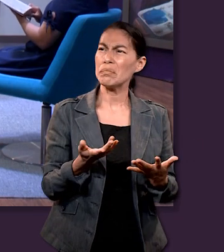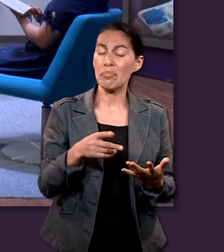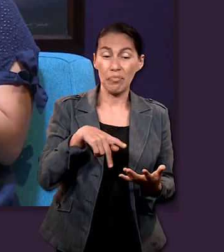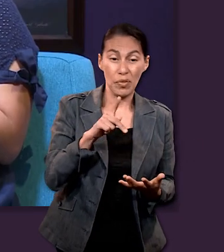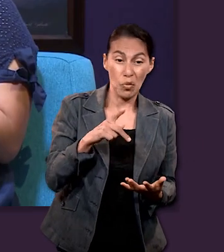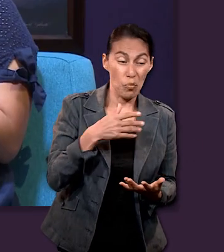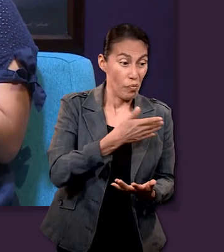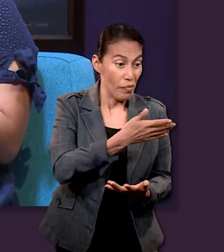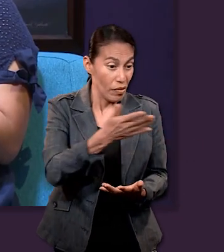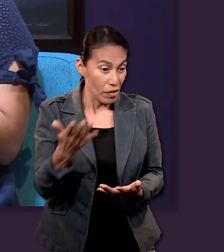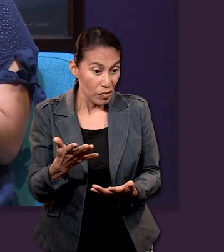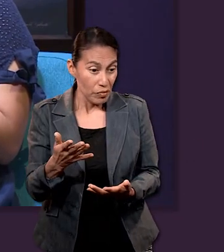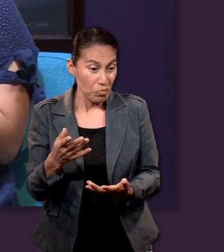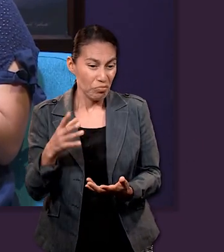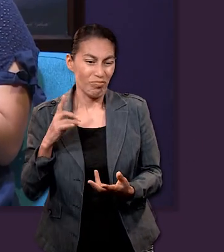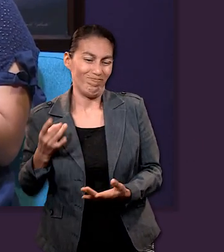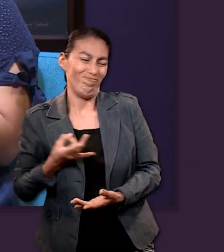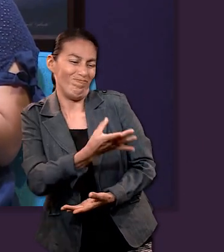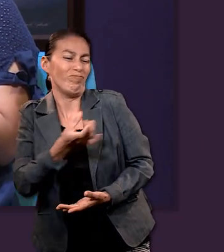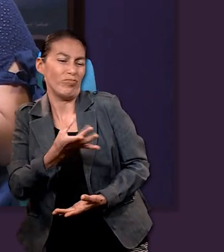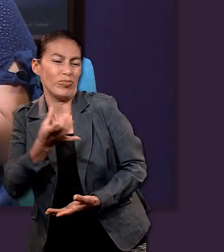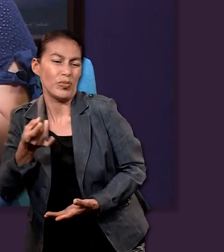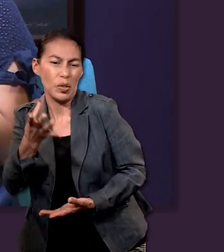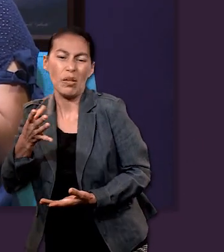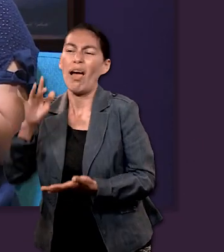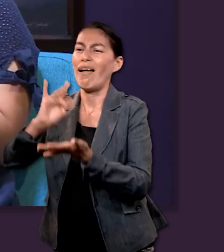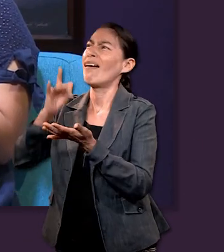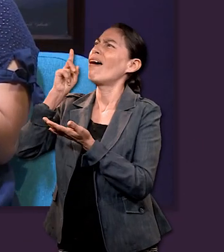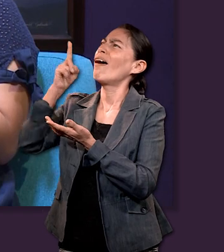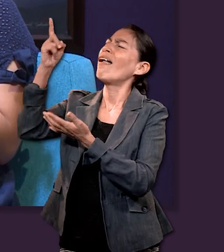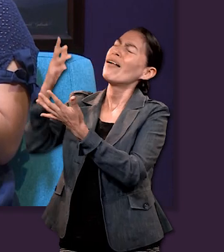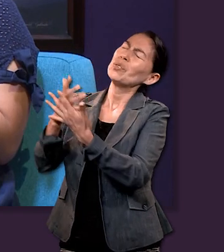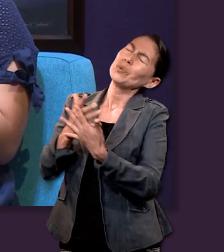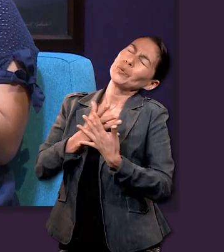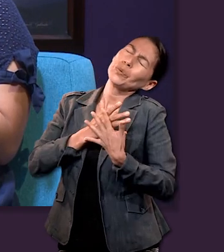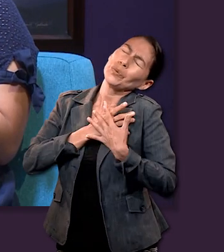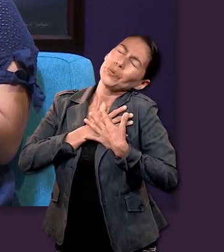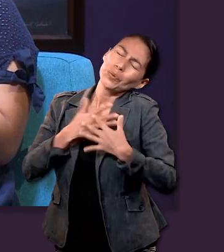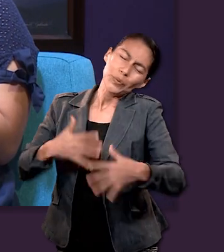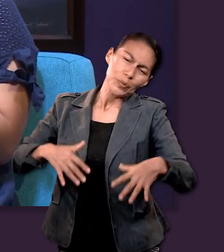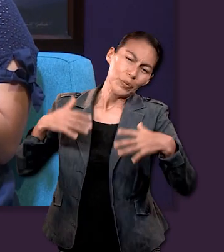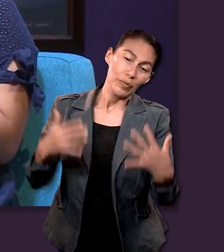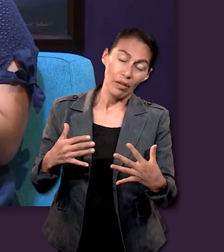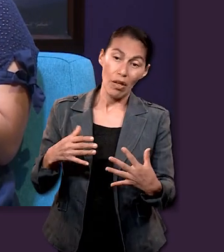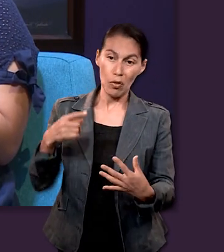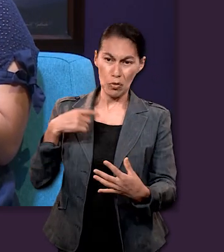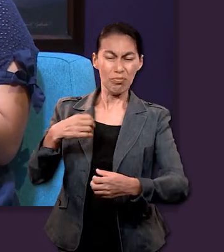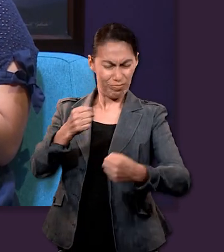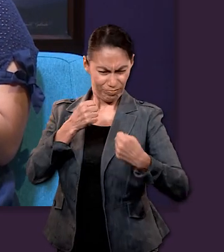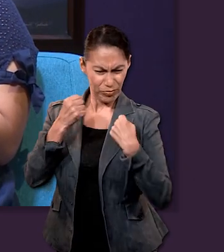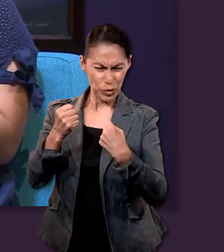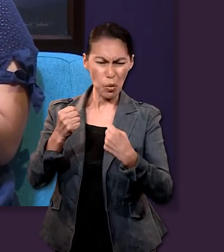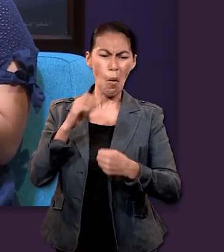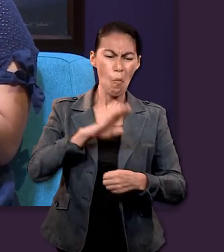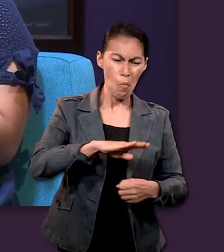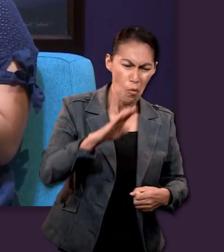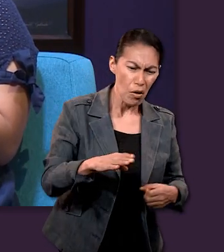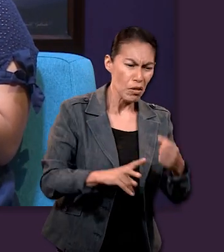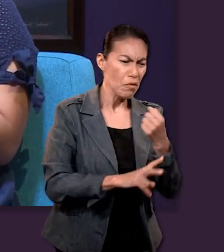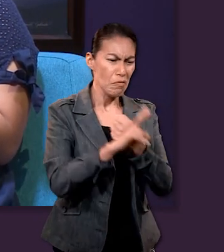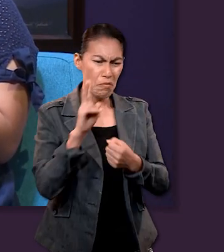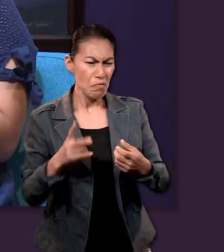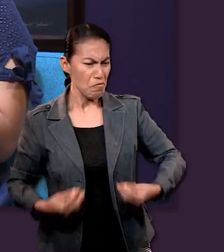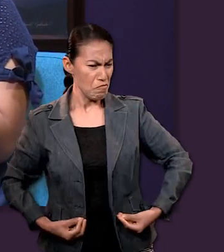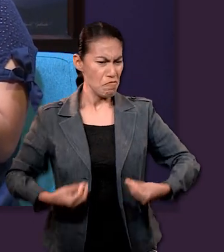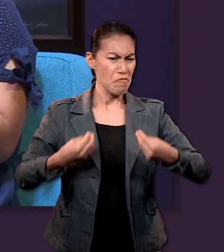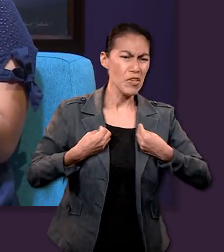el matadero. Sin embargo, en todo esto son más que vencedores por medio de Aquel que nos amó. Pues estoy convencido de que ni la muerte, ni la